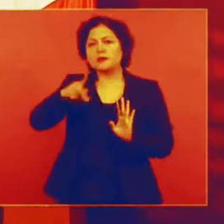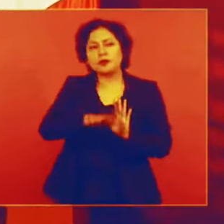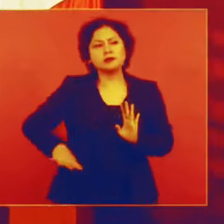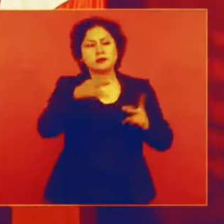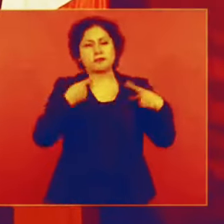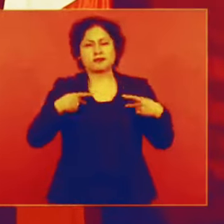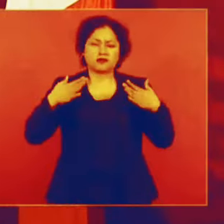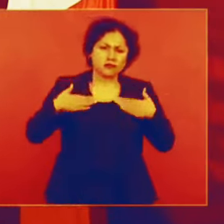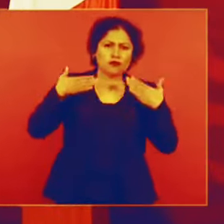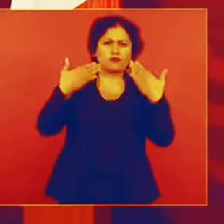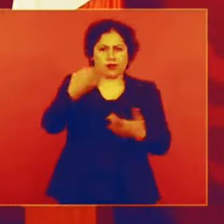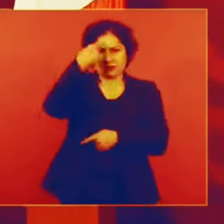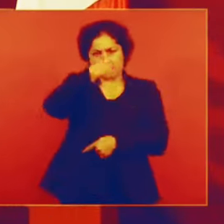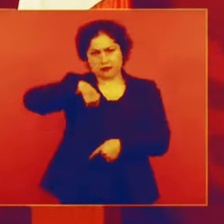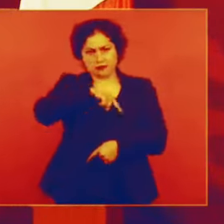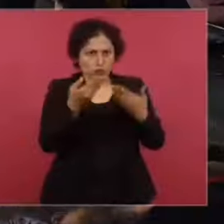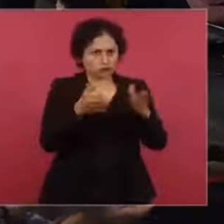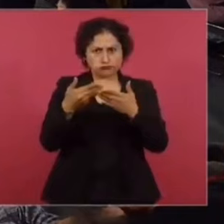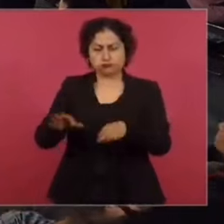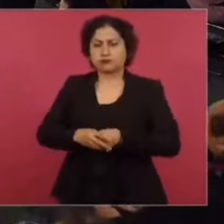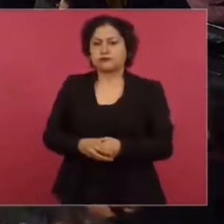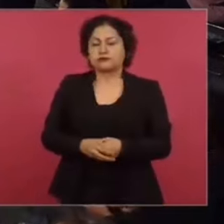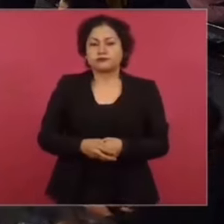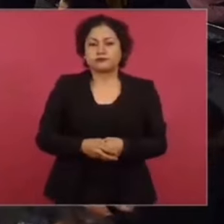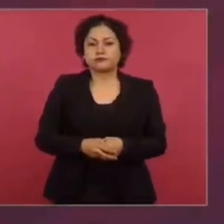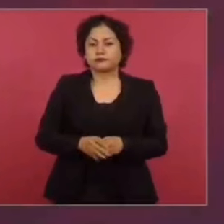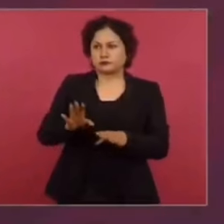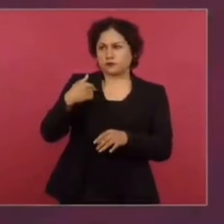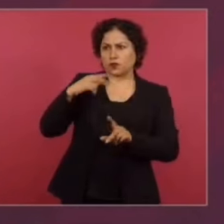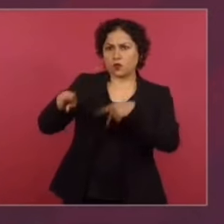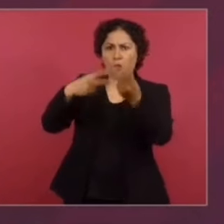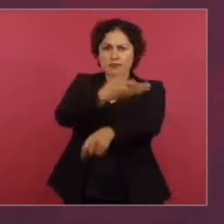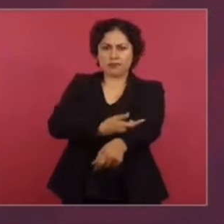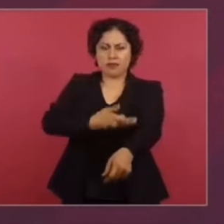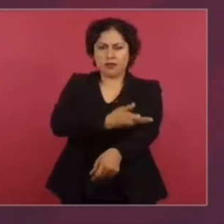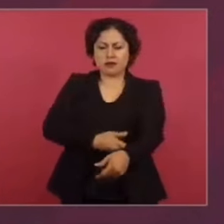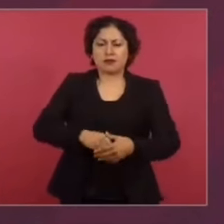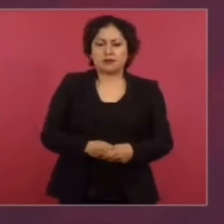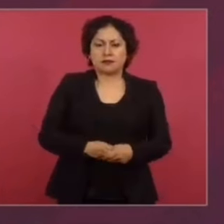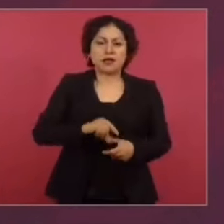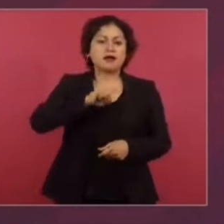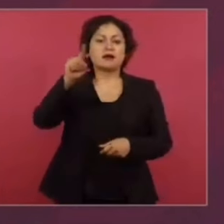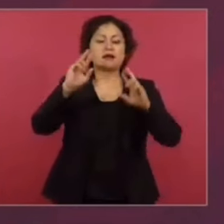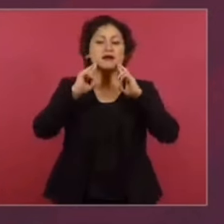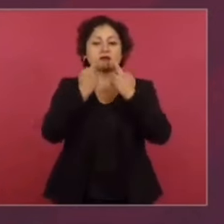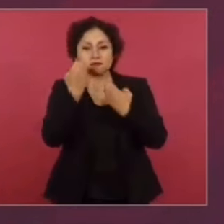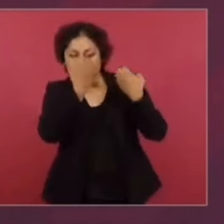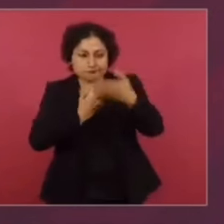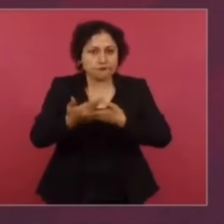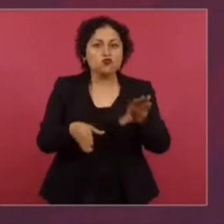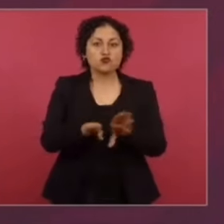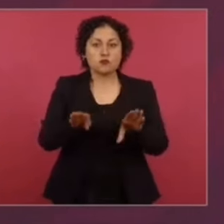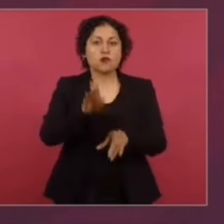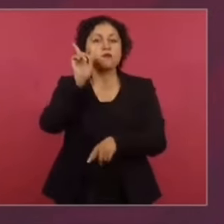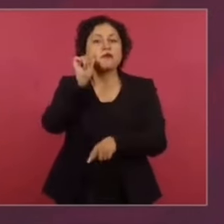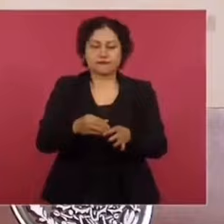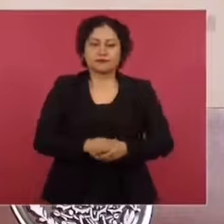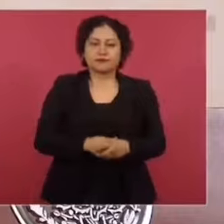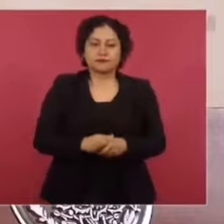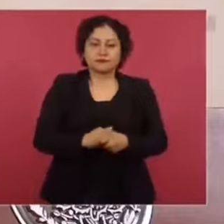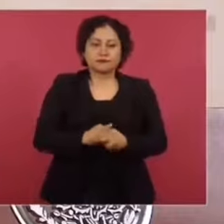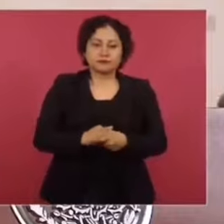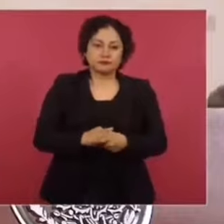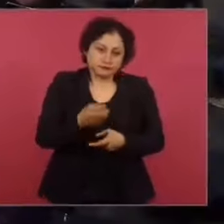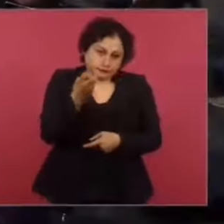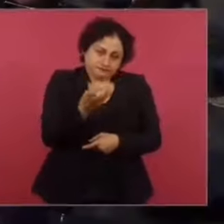de que no vamos a ocultar absolutamente nada. ¿A qué hora de la mañana? Buenas tardes, tengo una reunión de evaluación, mañana a las cuatro.